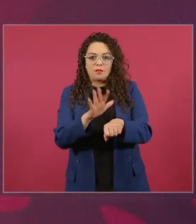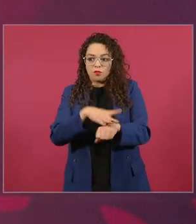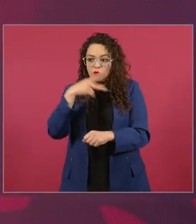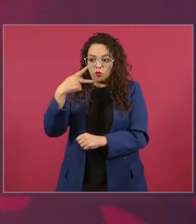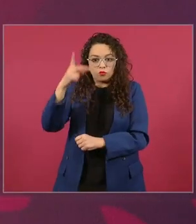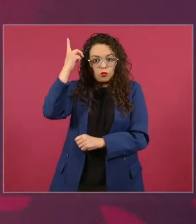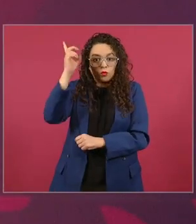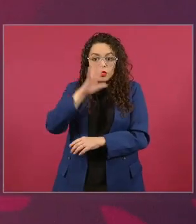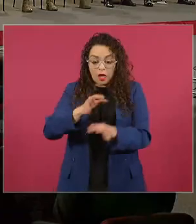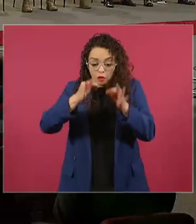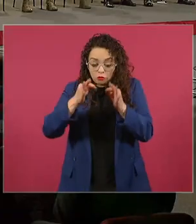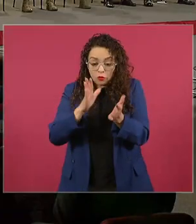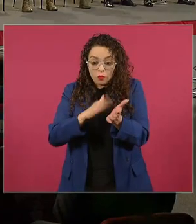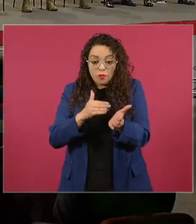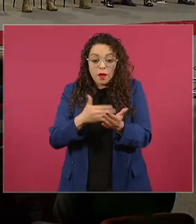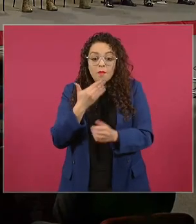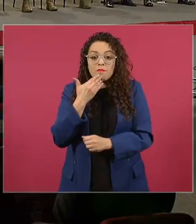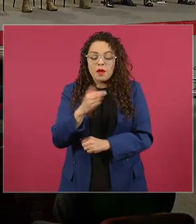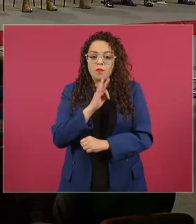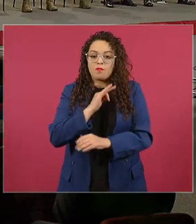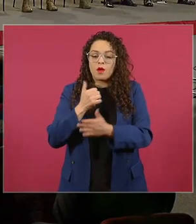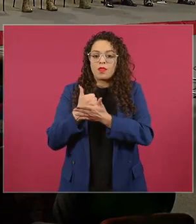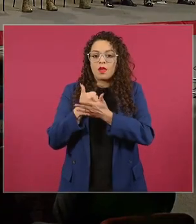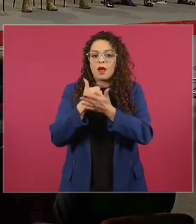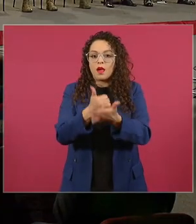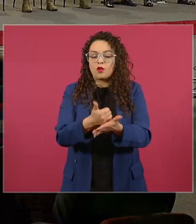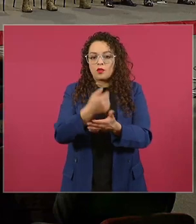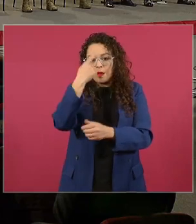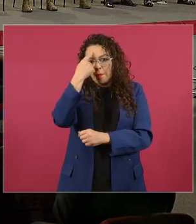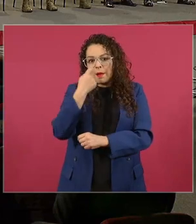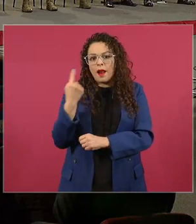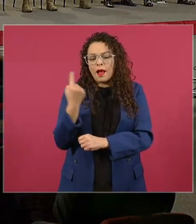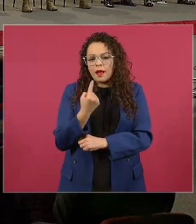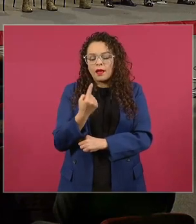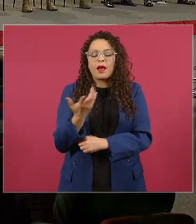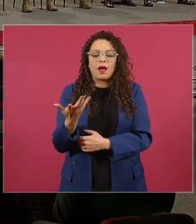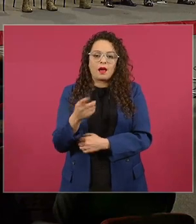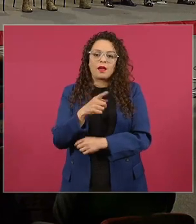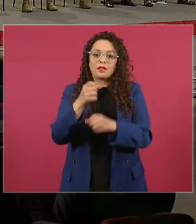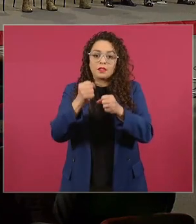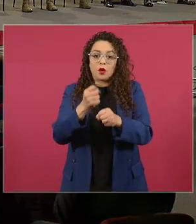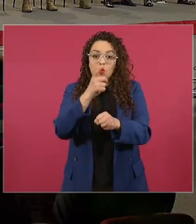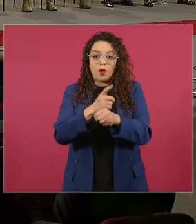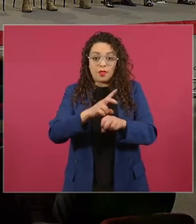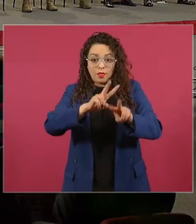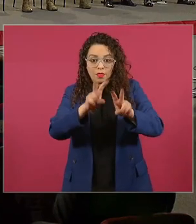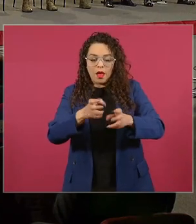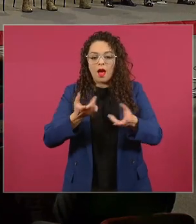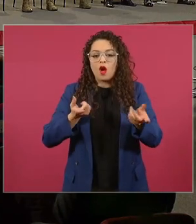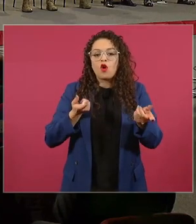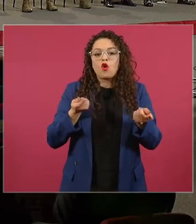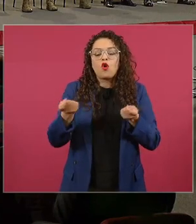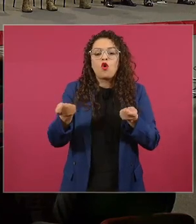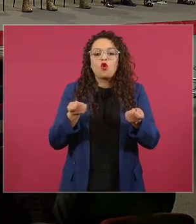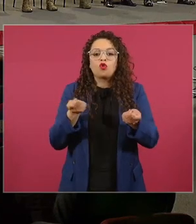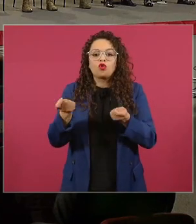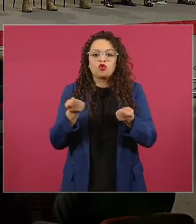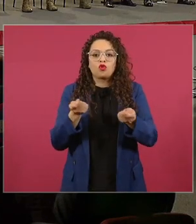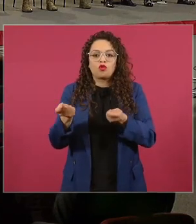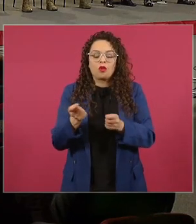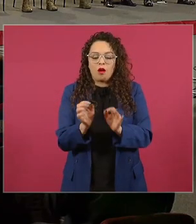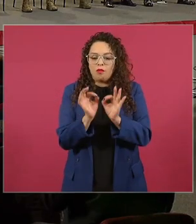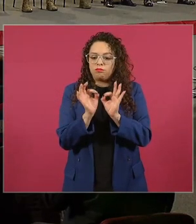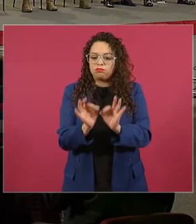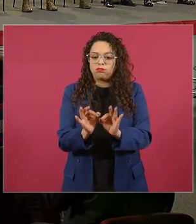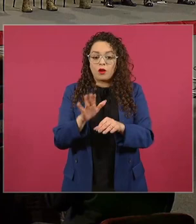ayudan para que haya un control en materia de seguridad sobre este tipo de vehículos.